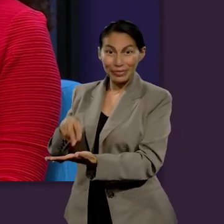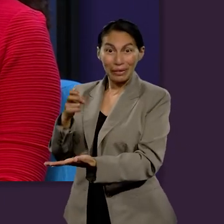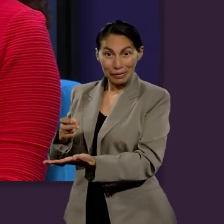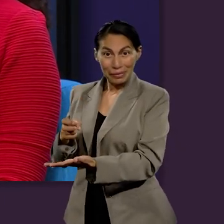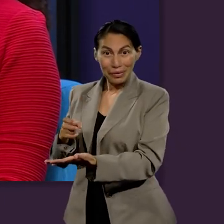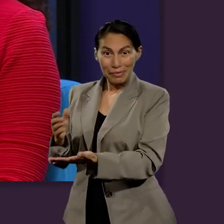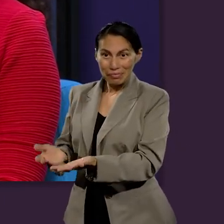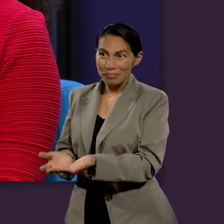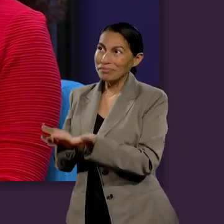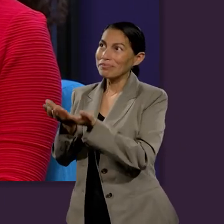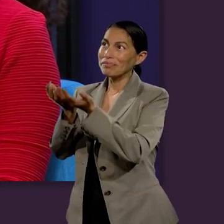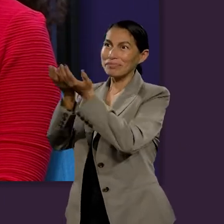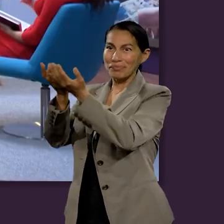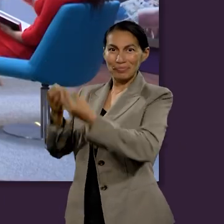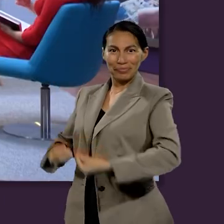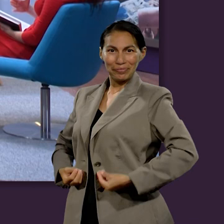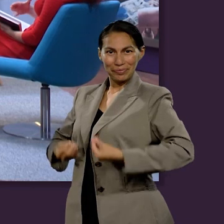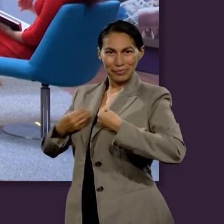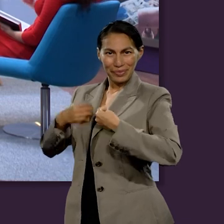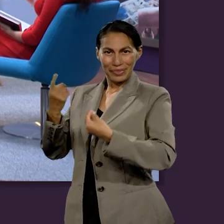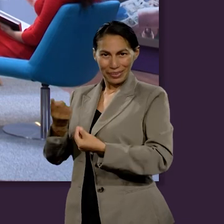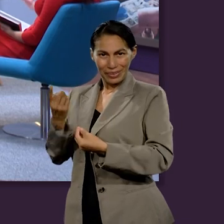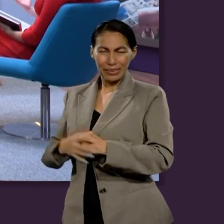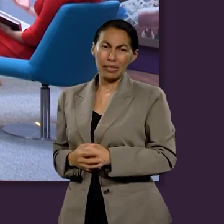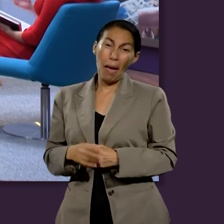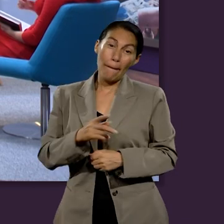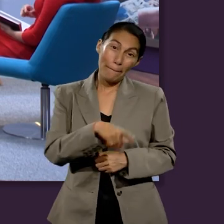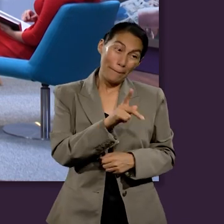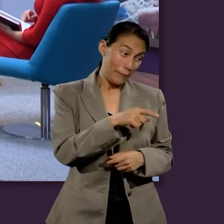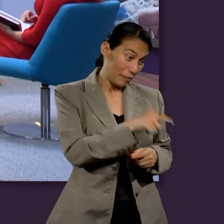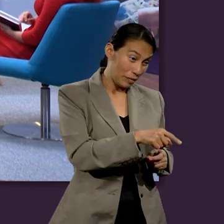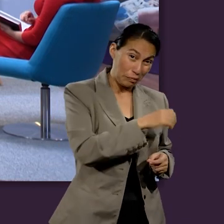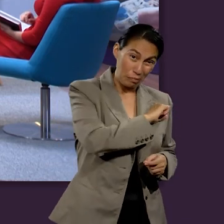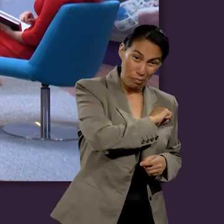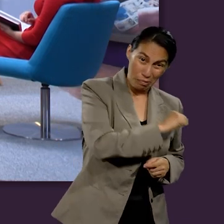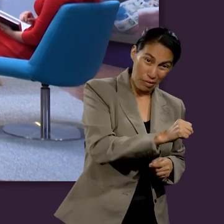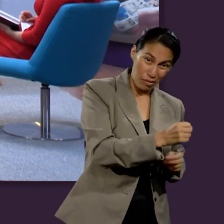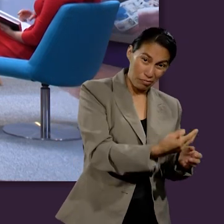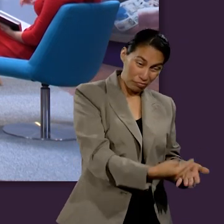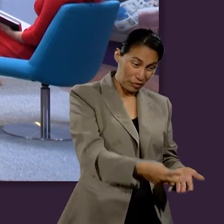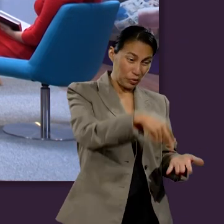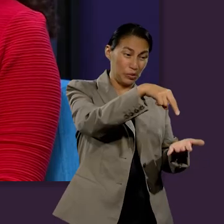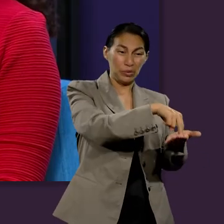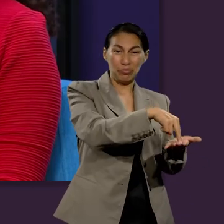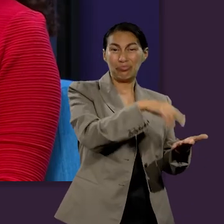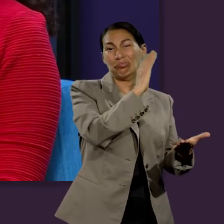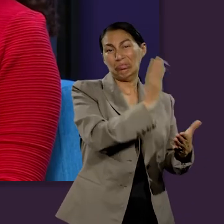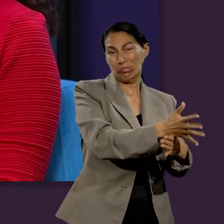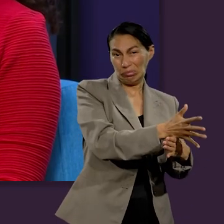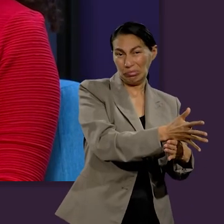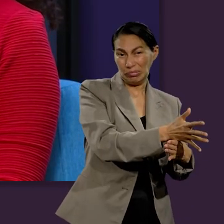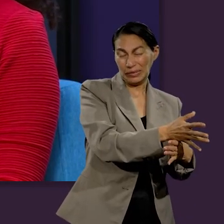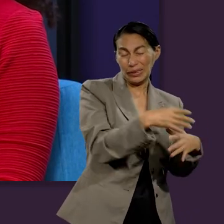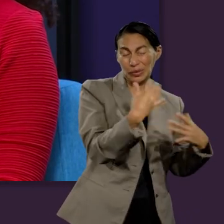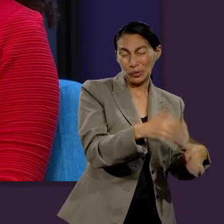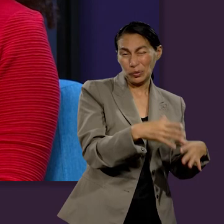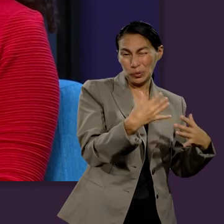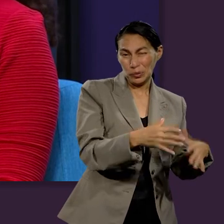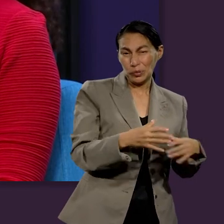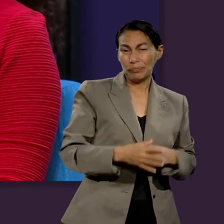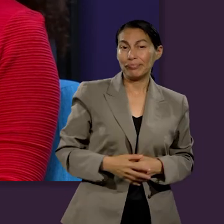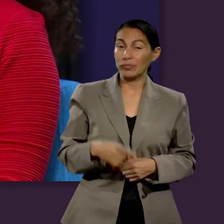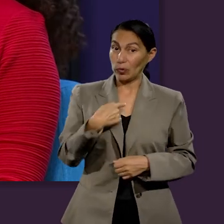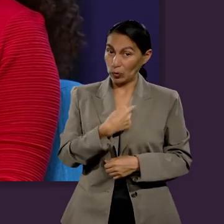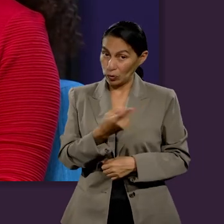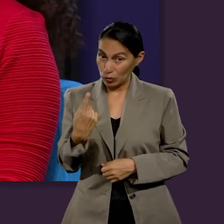resucitar, a ser parte de la resurrección para vida. Y los que fueron malos de la resurrección de condenación.